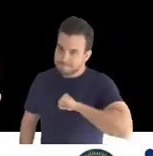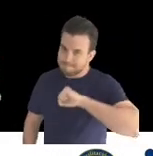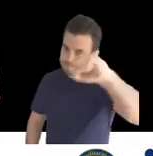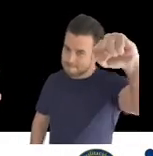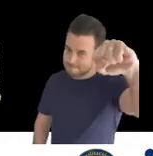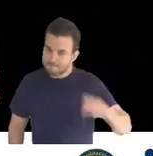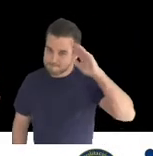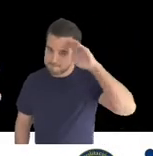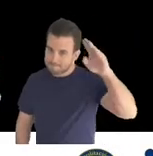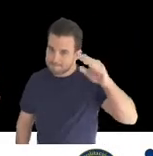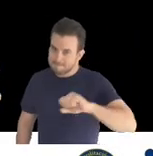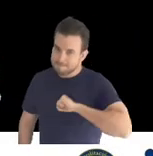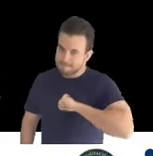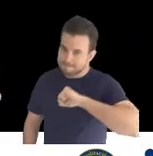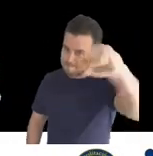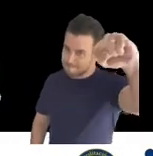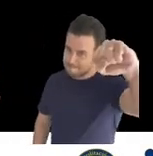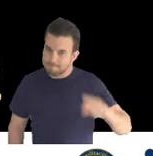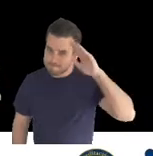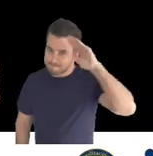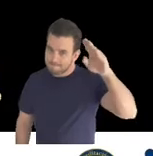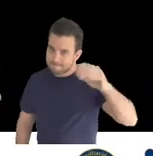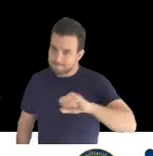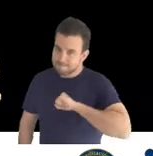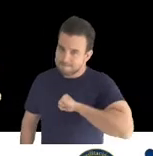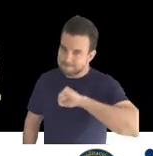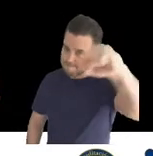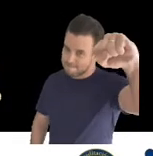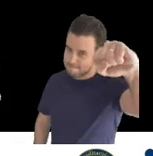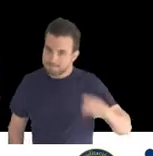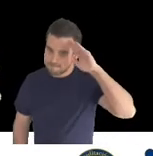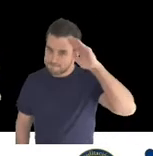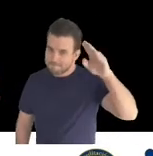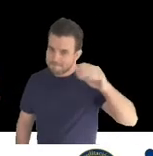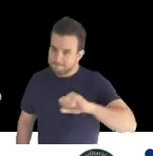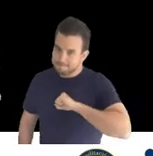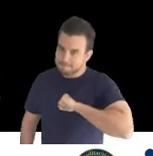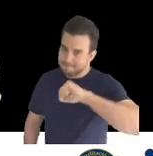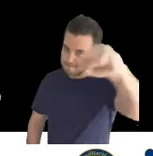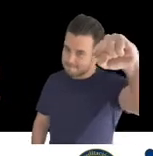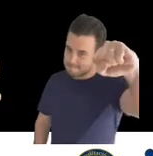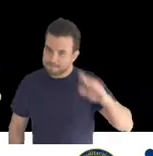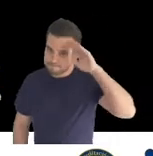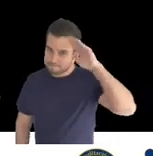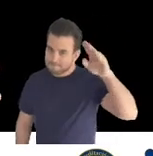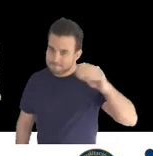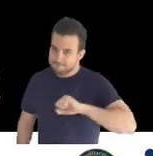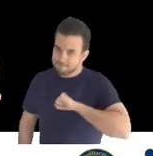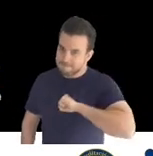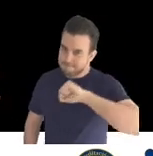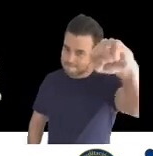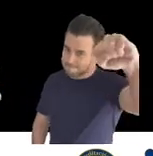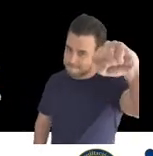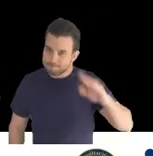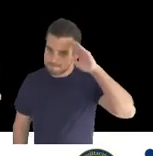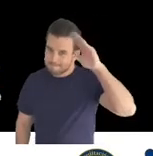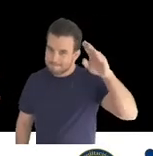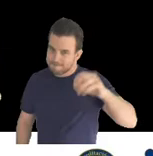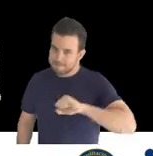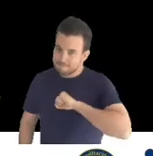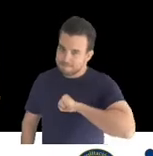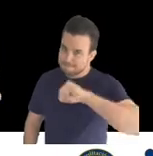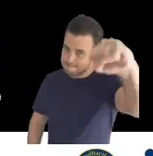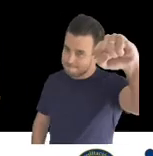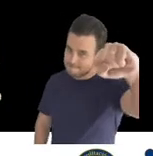una persona jurídica. Servicios que seguiría ejecutando, ya con la ayuda de otros colegas que me servirían como